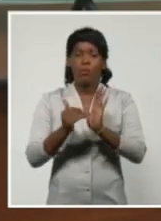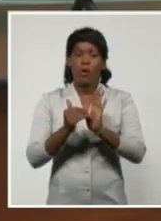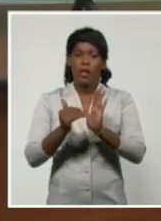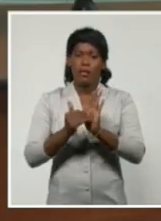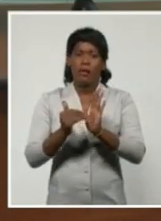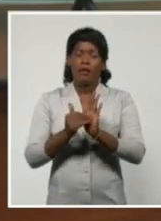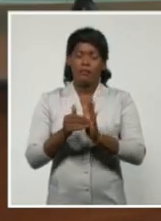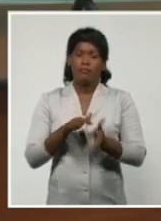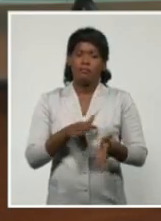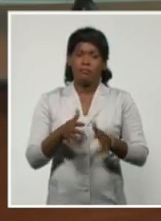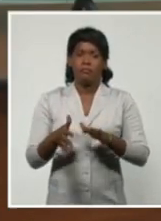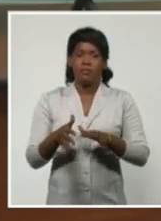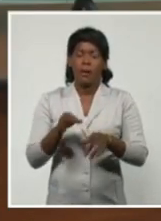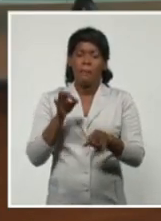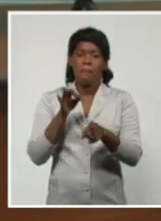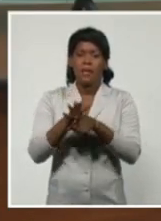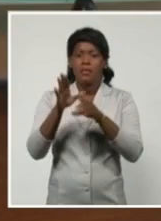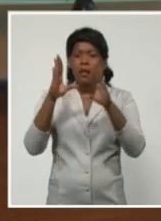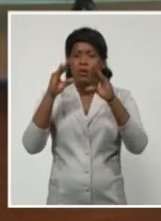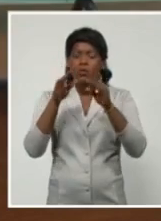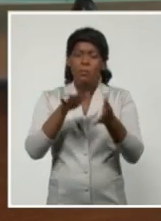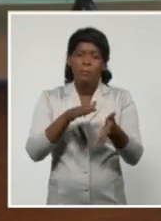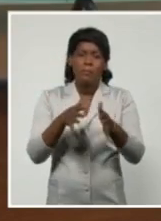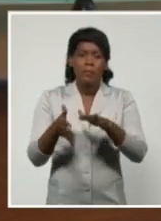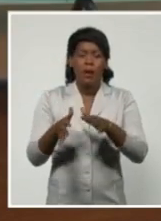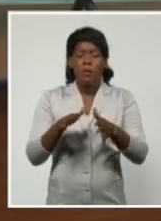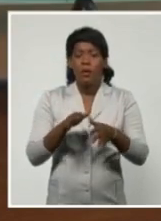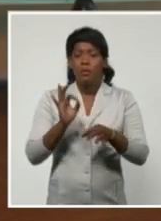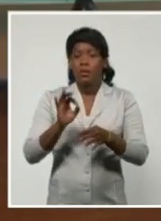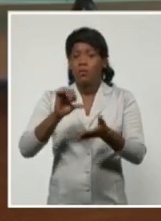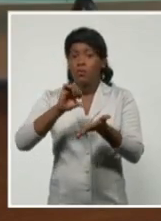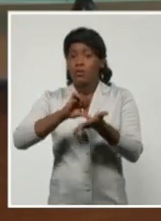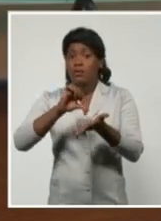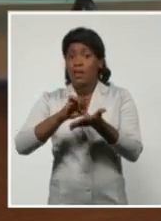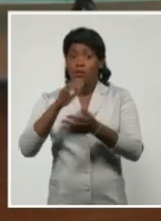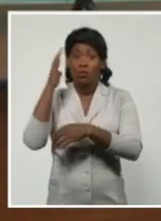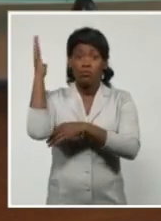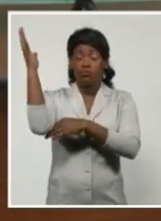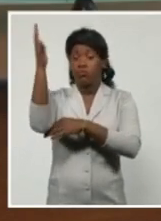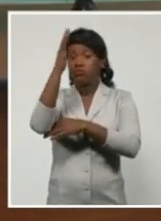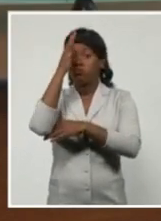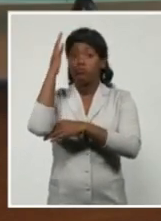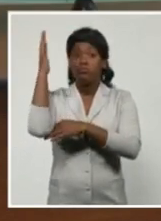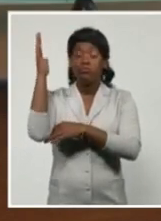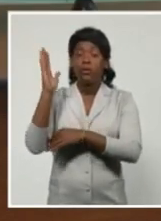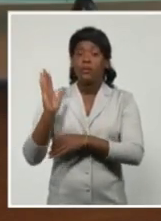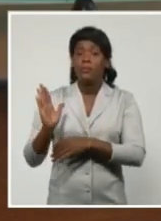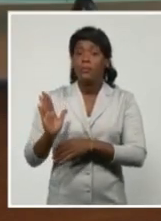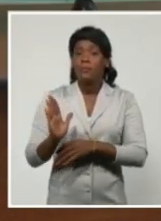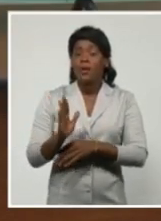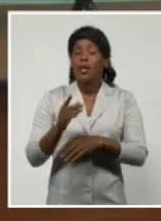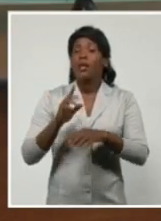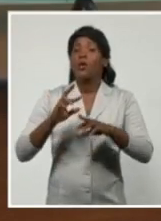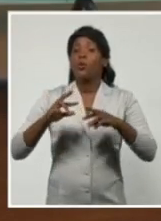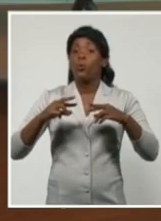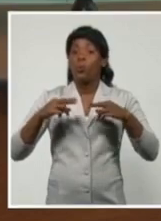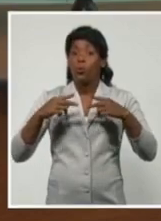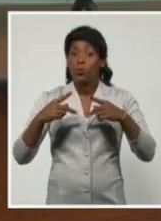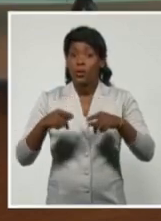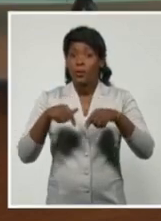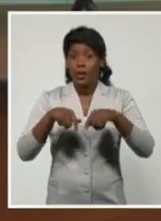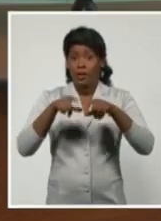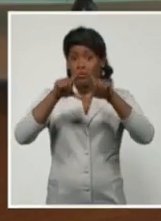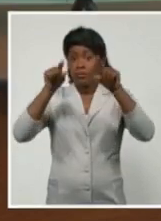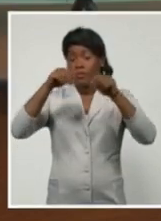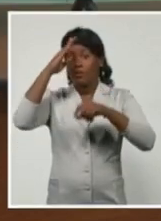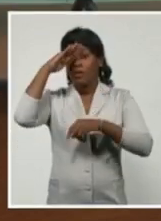o principios de la noche, el centro de esta tormenta tropical debe penetrar otra vez en tierra cubana,